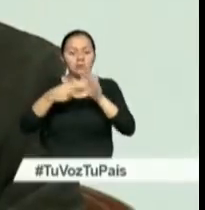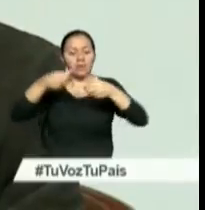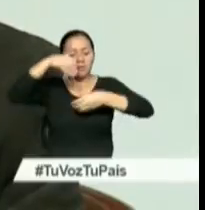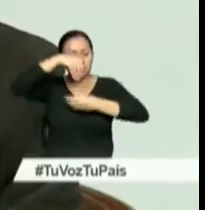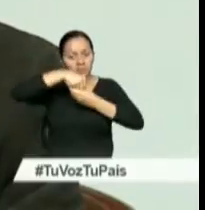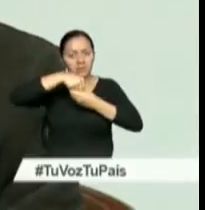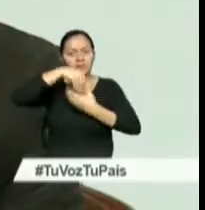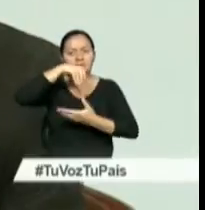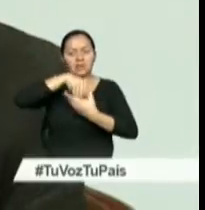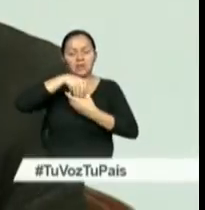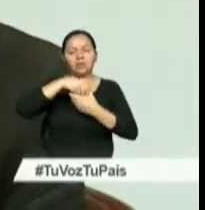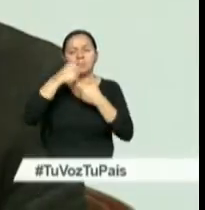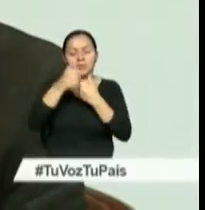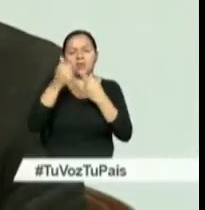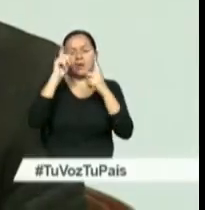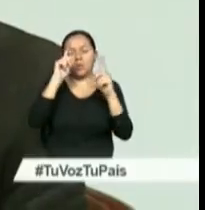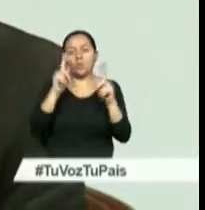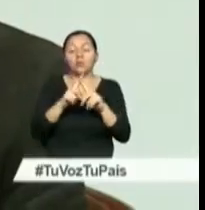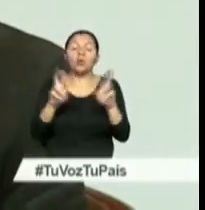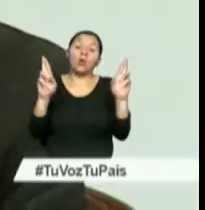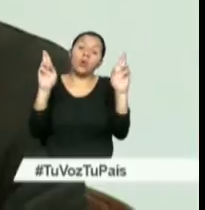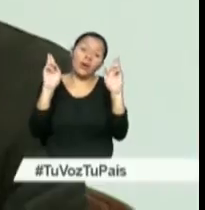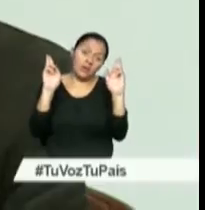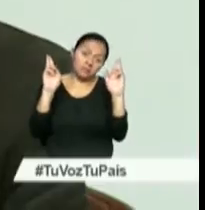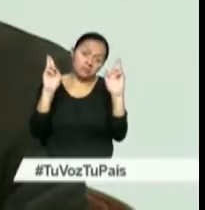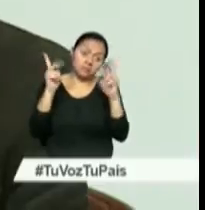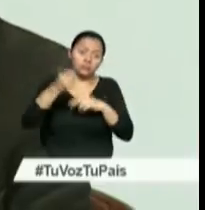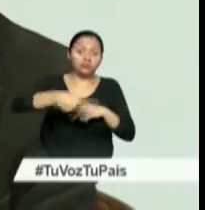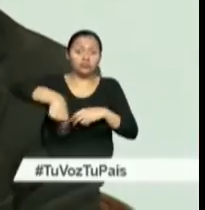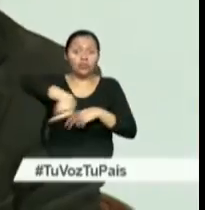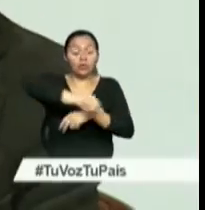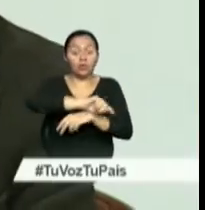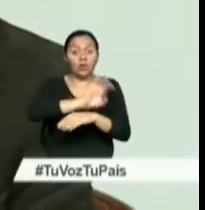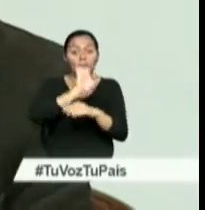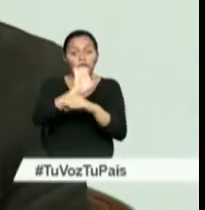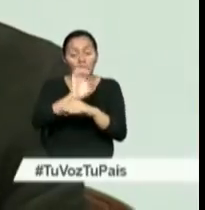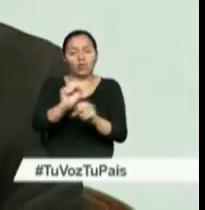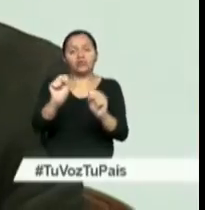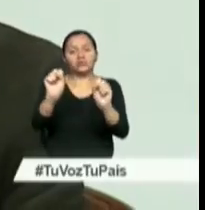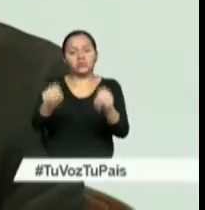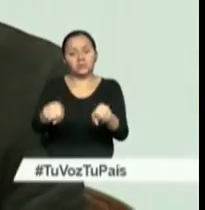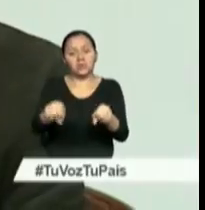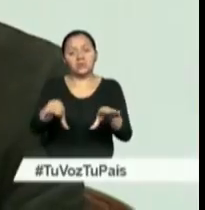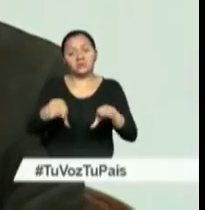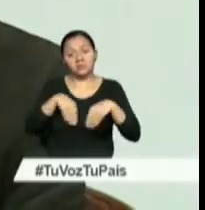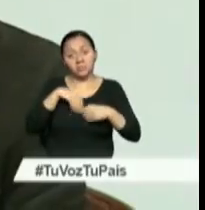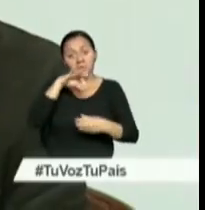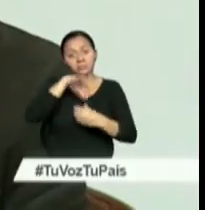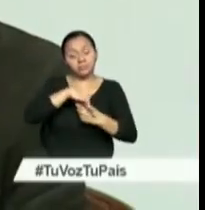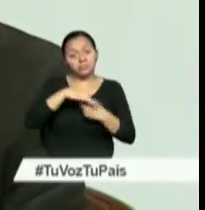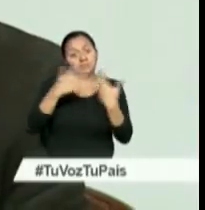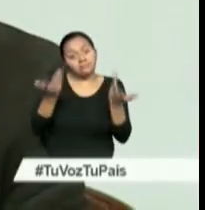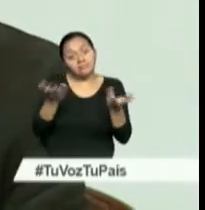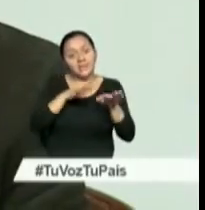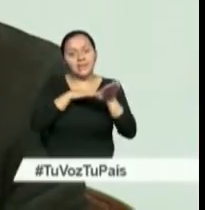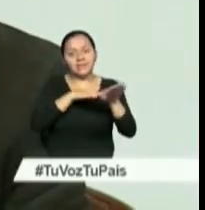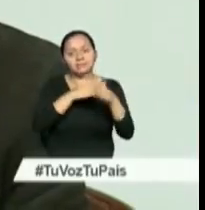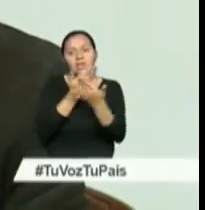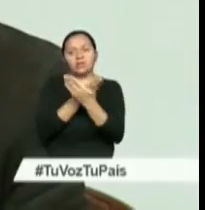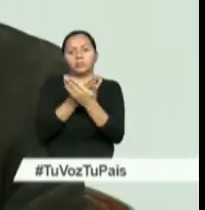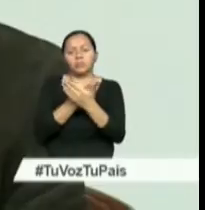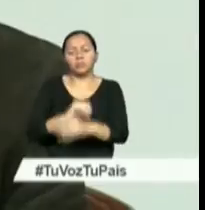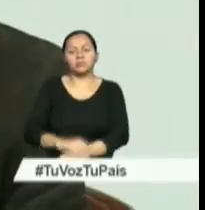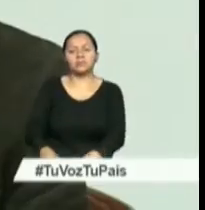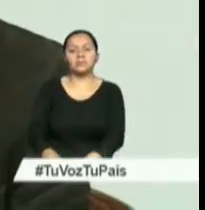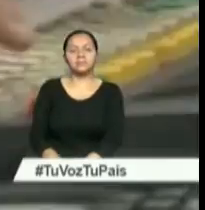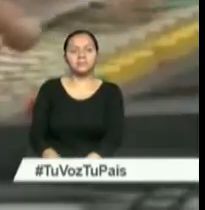paraísos fiscales. Y ojalá la sociedad ecuatoriana logre efectivamente respaldar esta